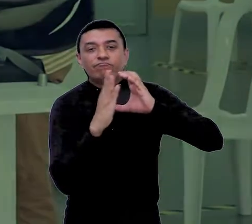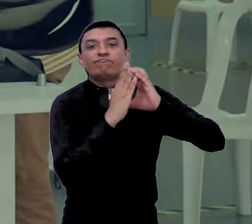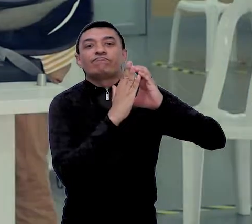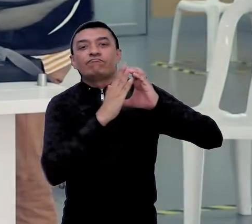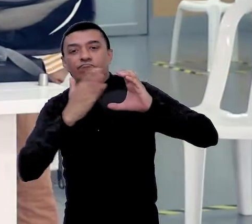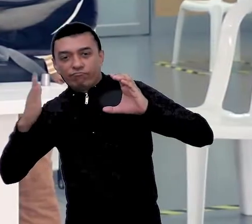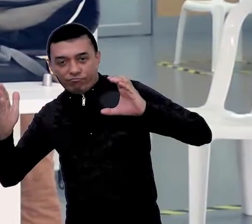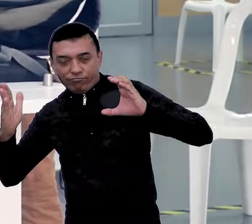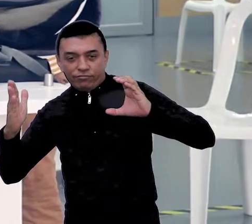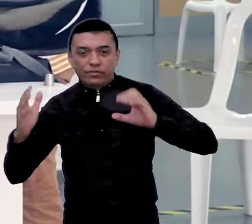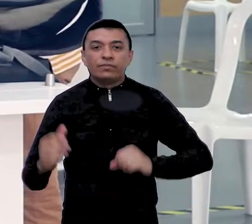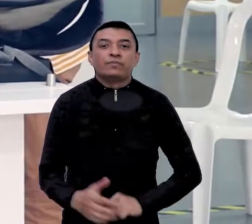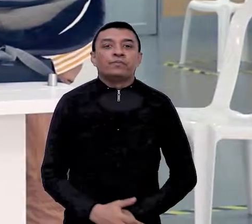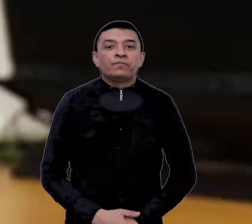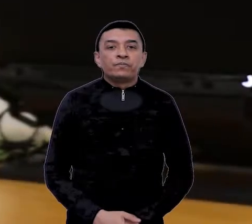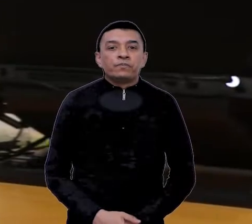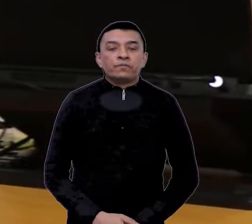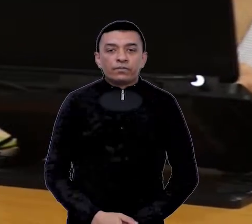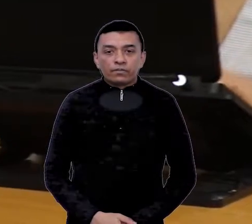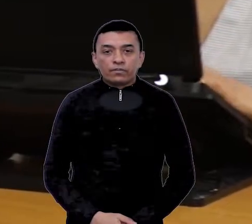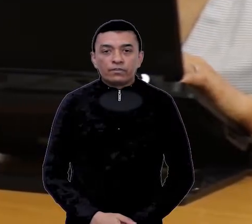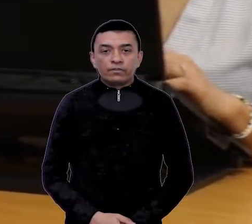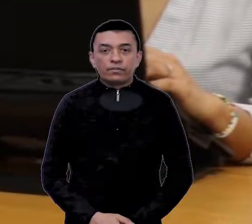Compensación de Barranquilla con Barranquilla.